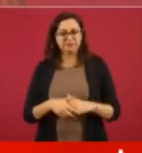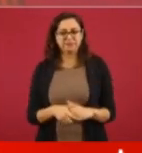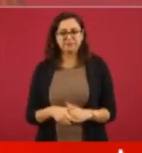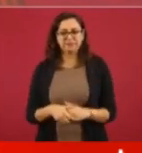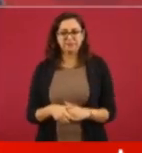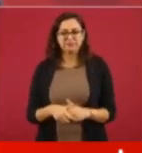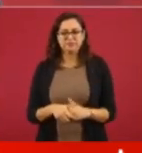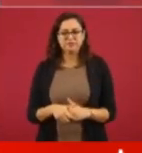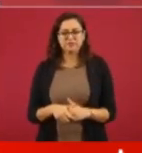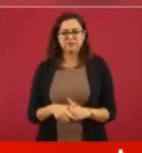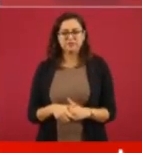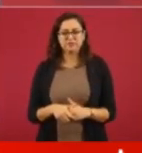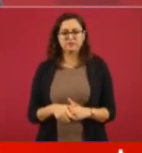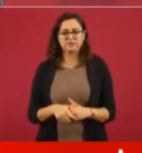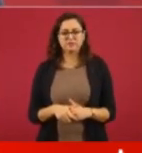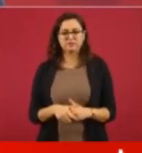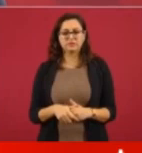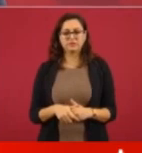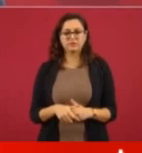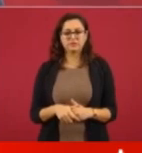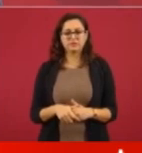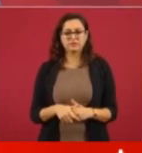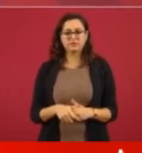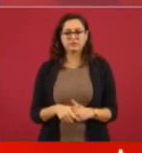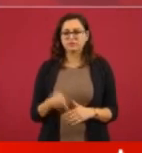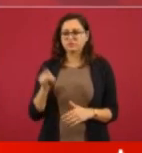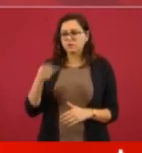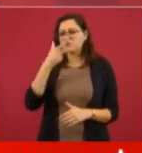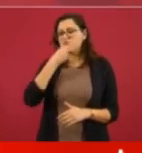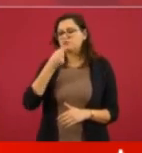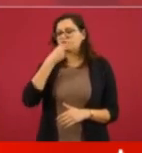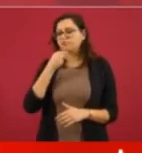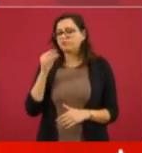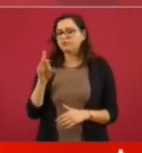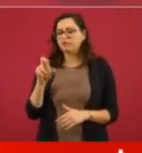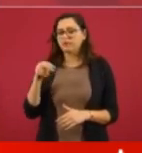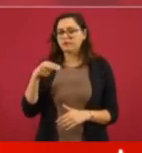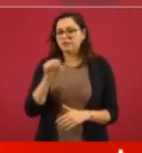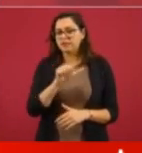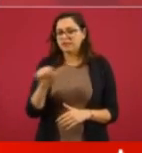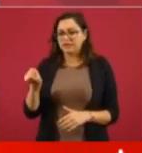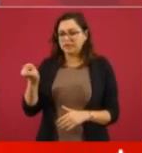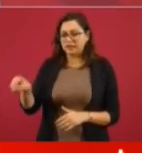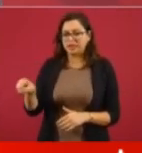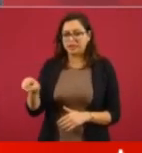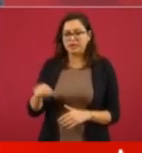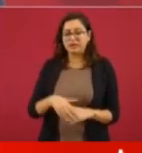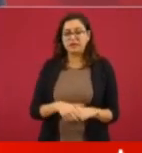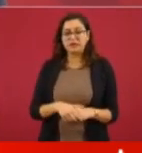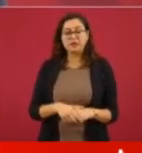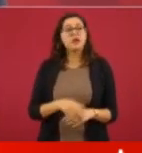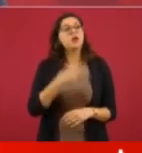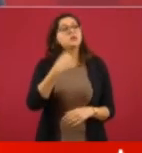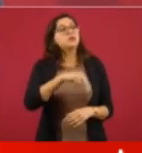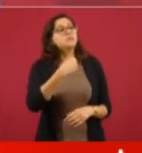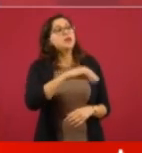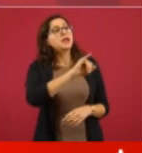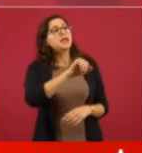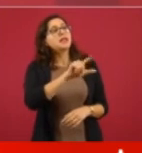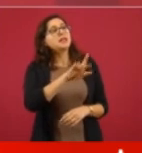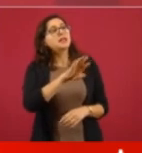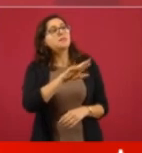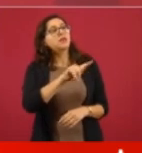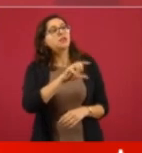se le espiaba al señor de Frenas. Gilberto Lozano. Gilberto Lozano. Sí,